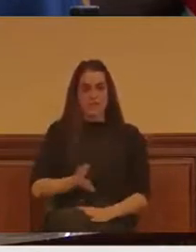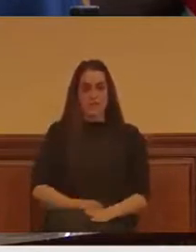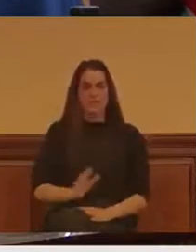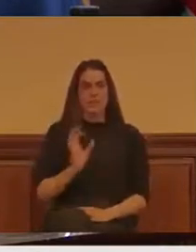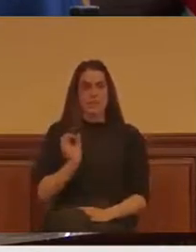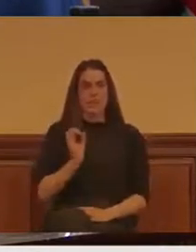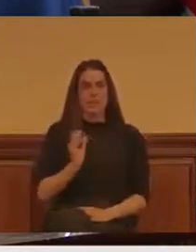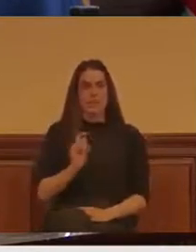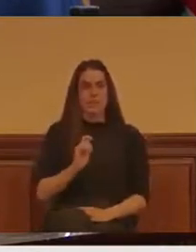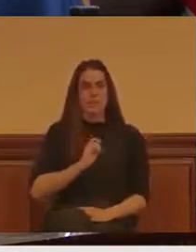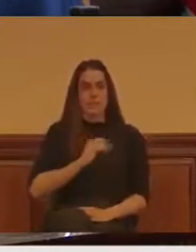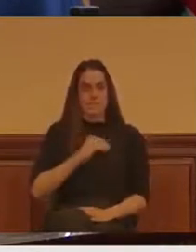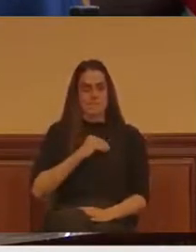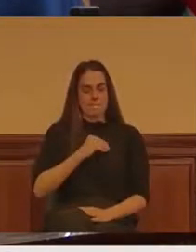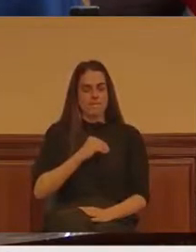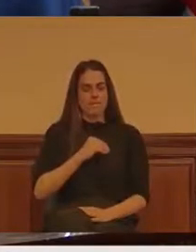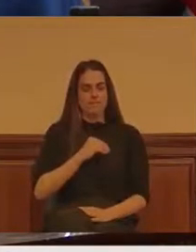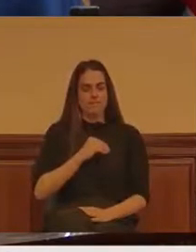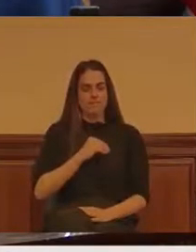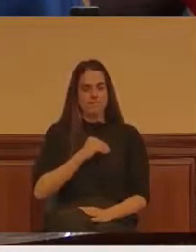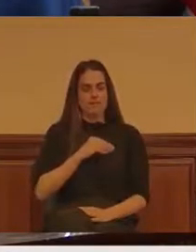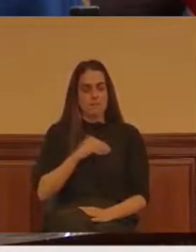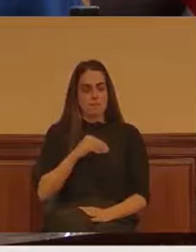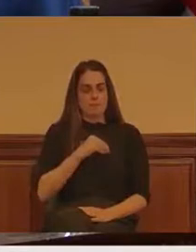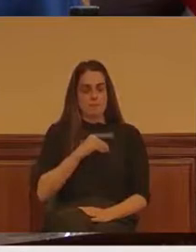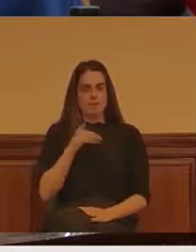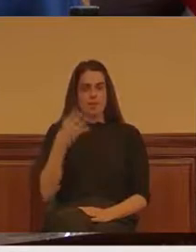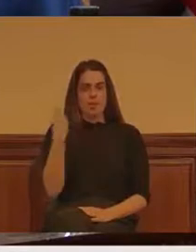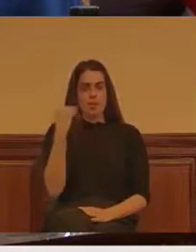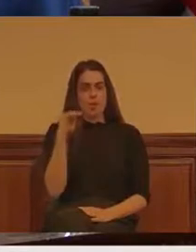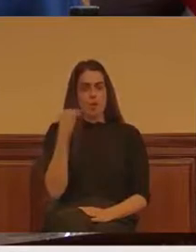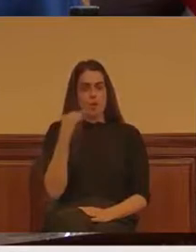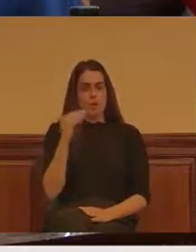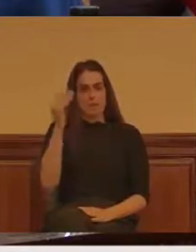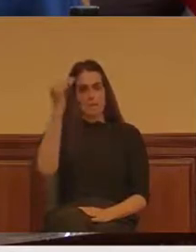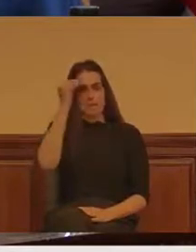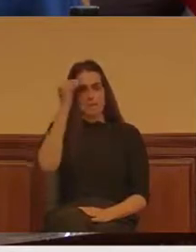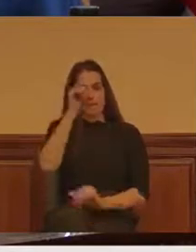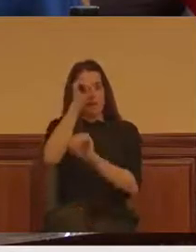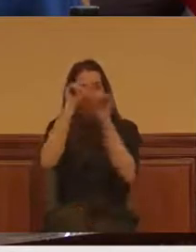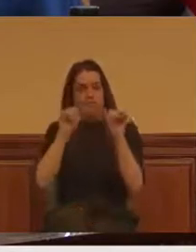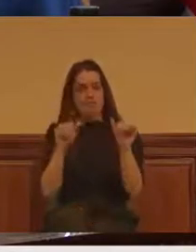pena de que sea usted tan joven y que piense de esa manera.